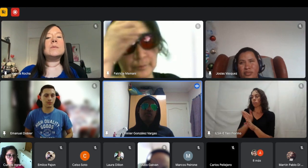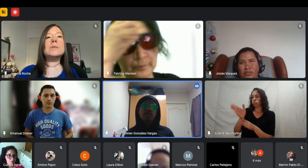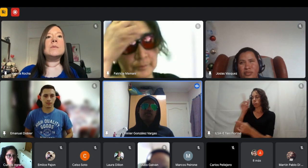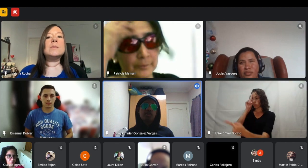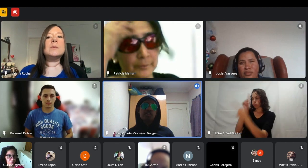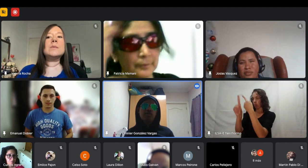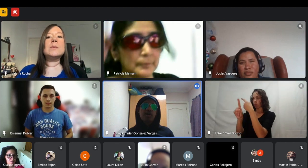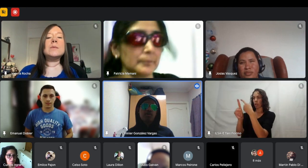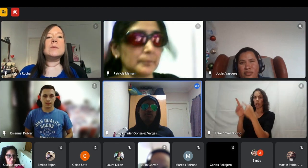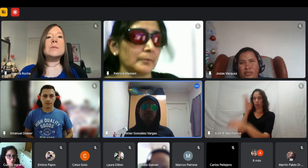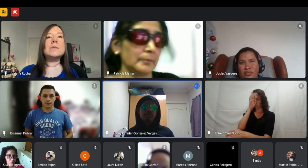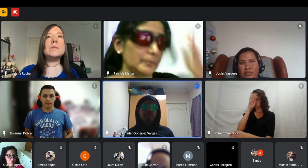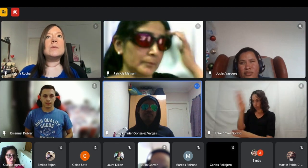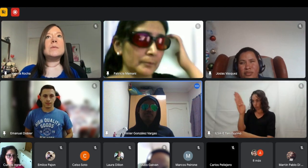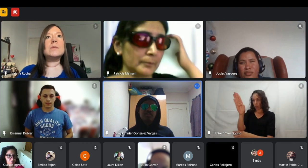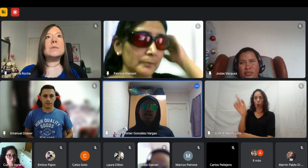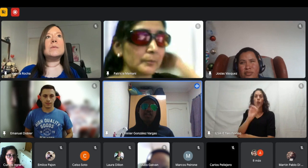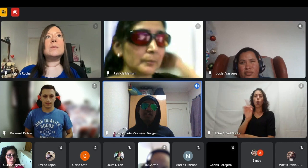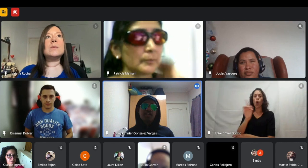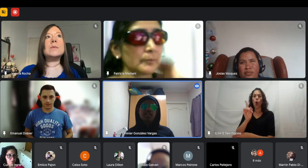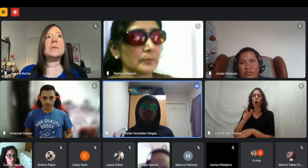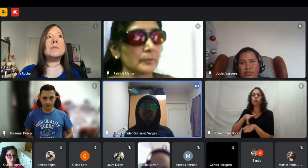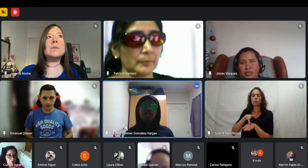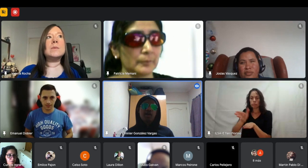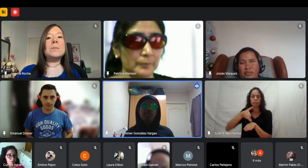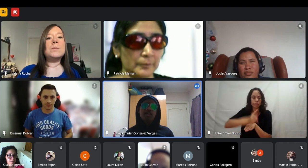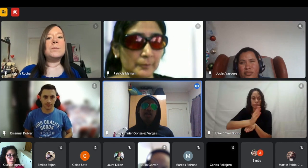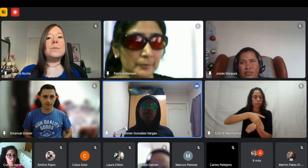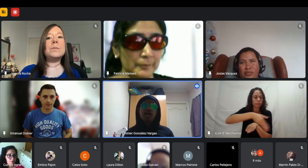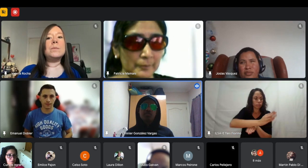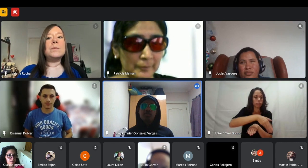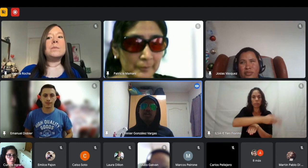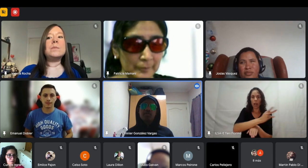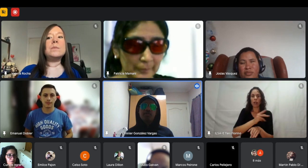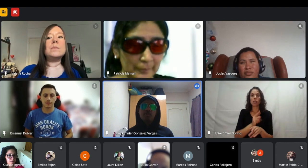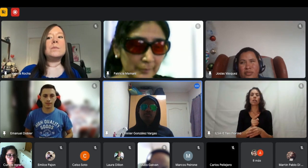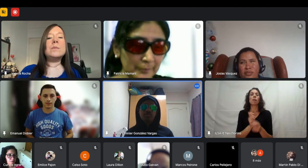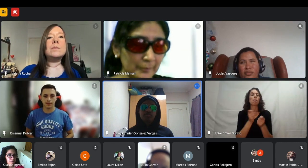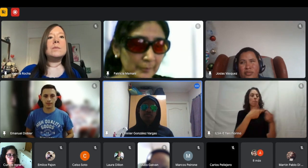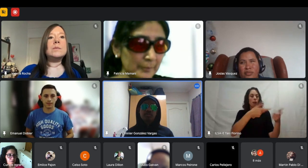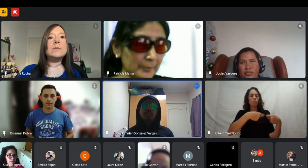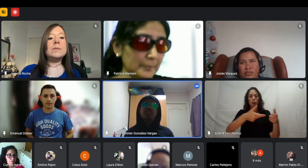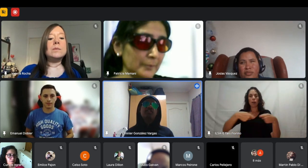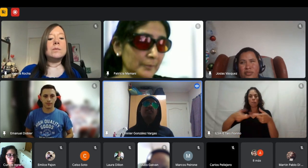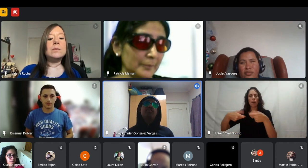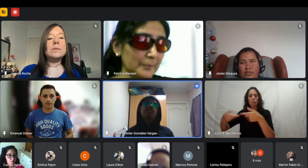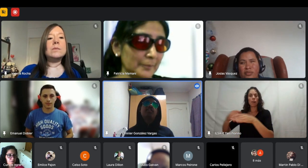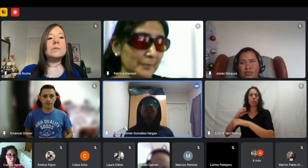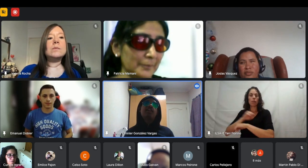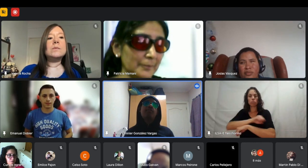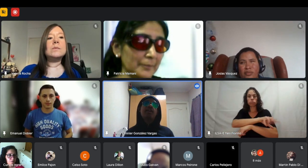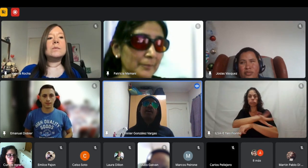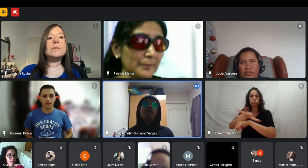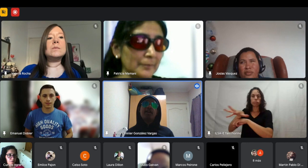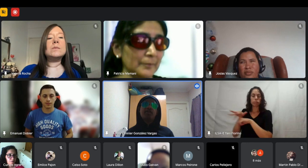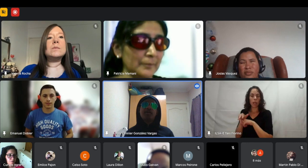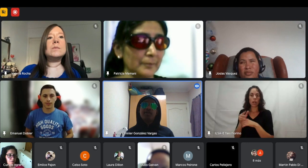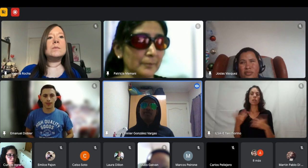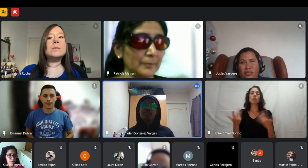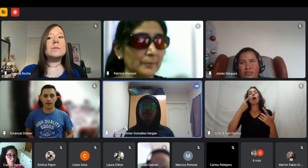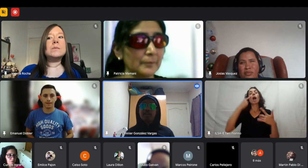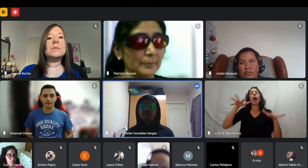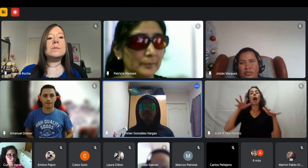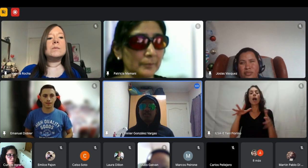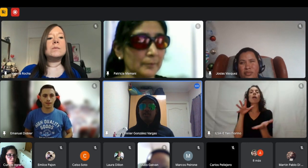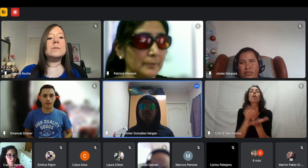o a un método de trabajo hay que hay que aplicar a varios por ejemplo y si si aplicaba varios